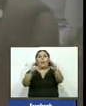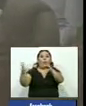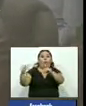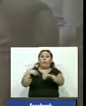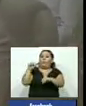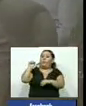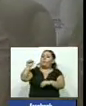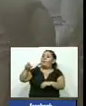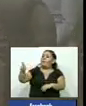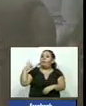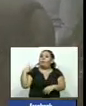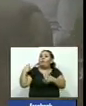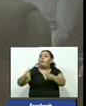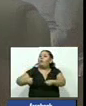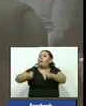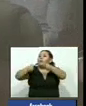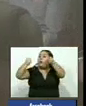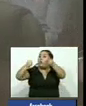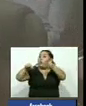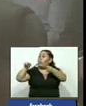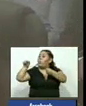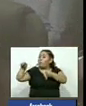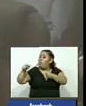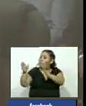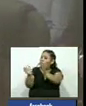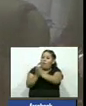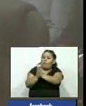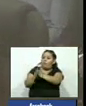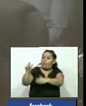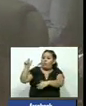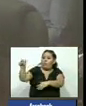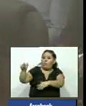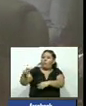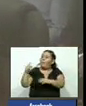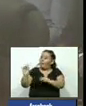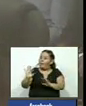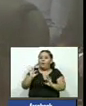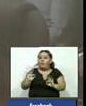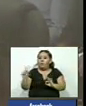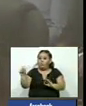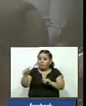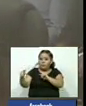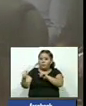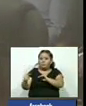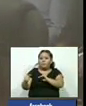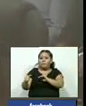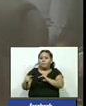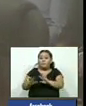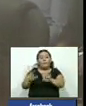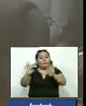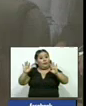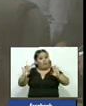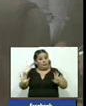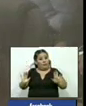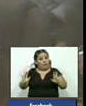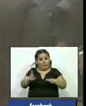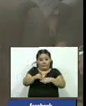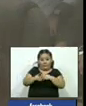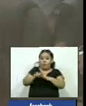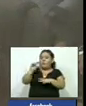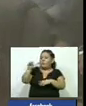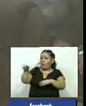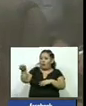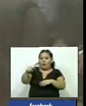de centros penales y le rogaría que nos mantengamos en el orden que nos